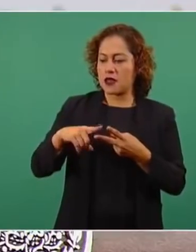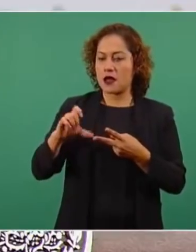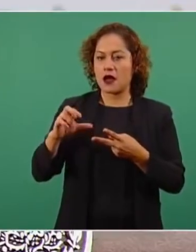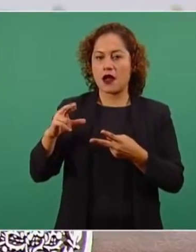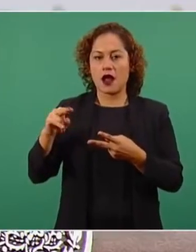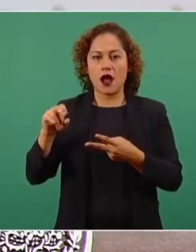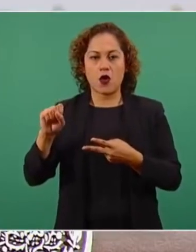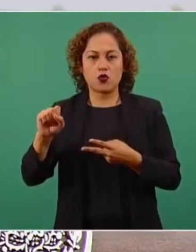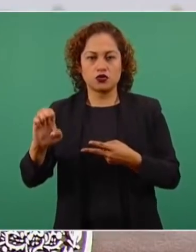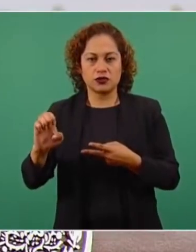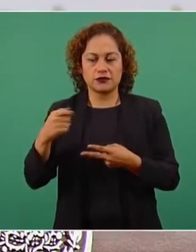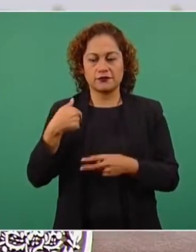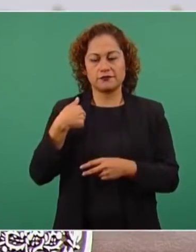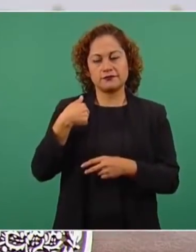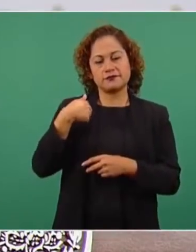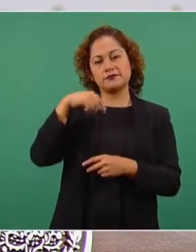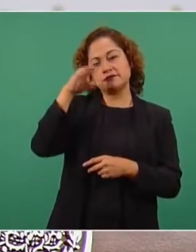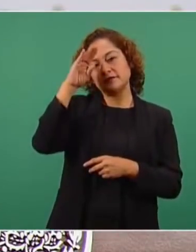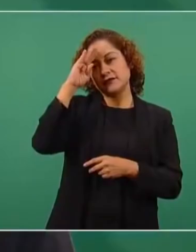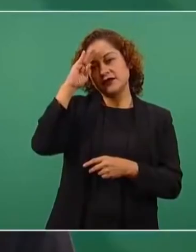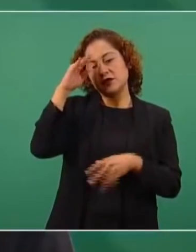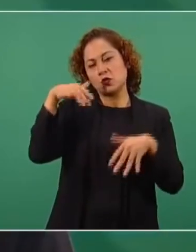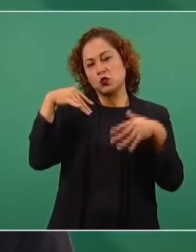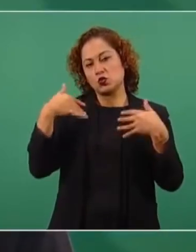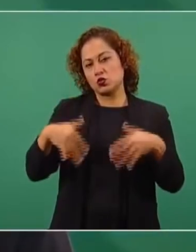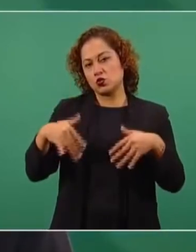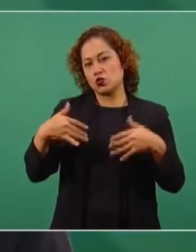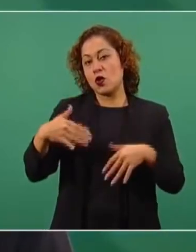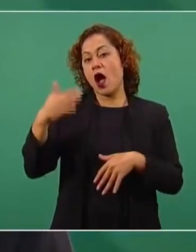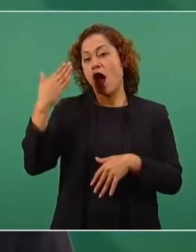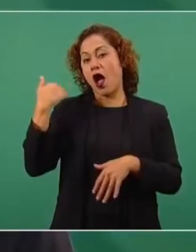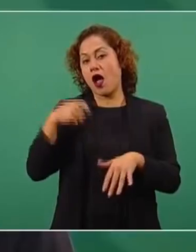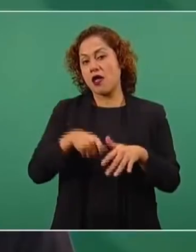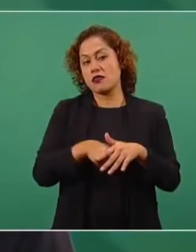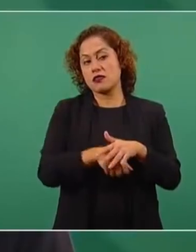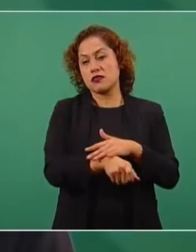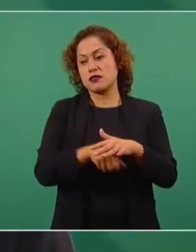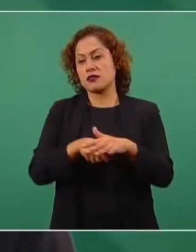en lo que recibían de dinero,